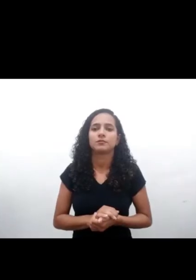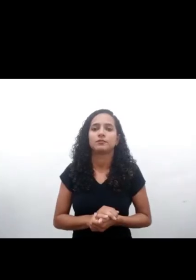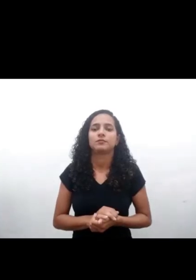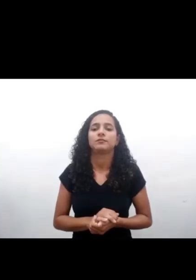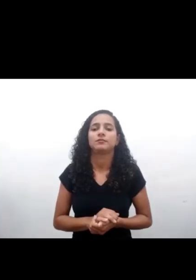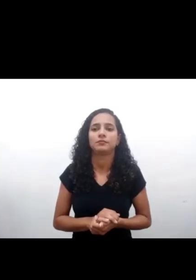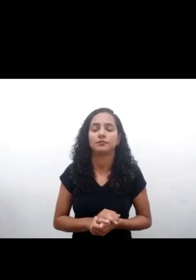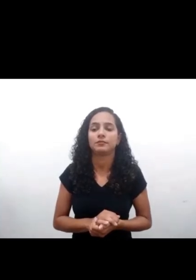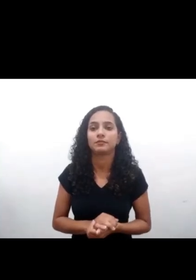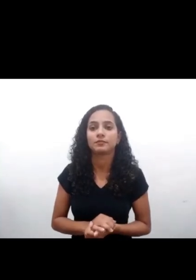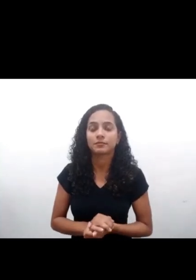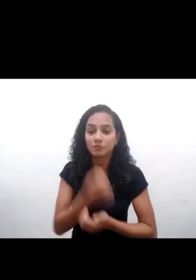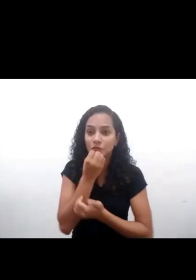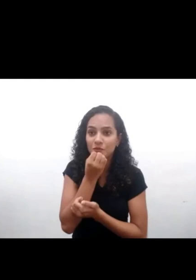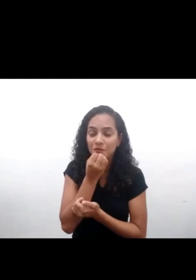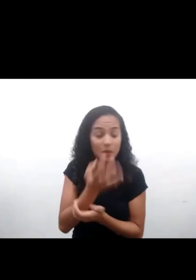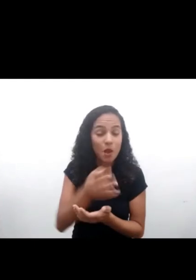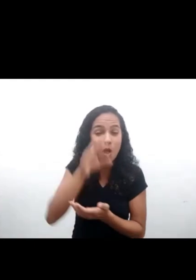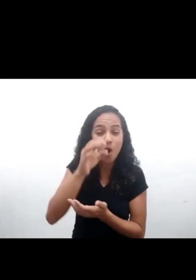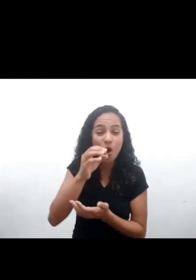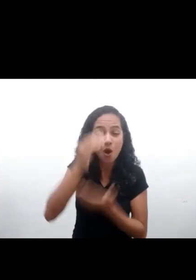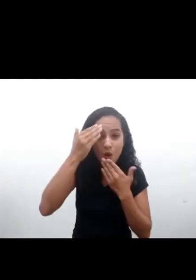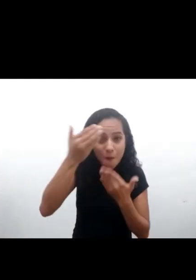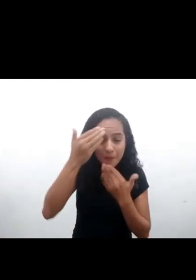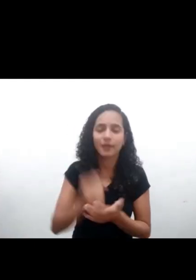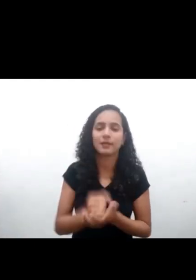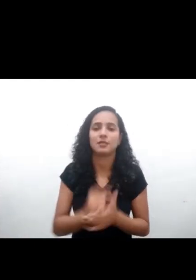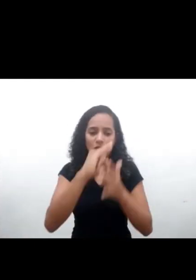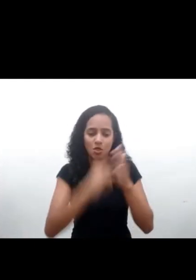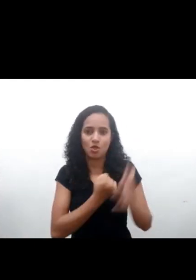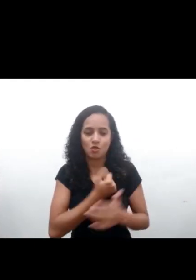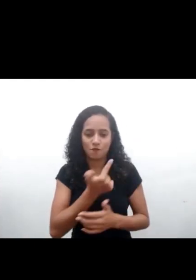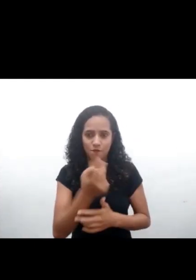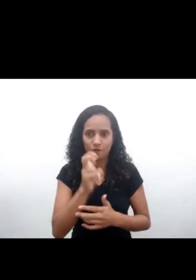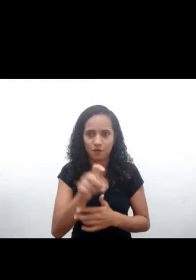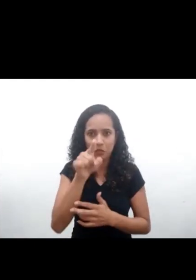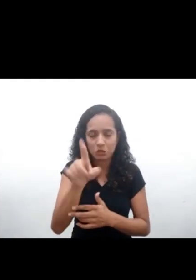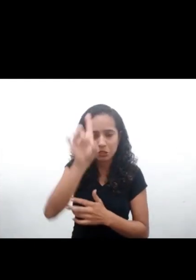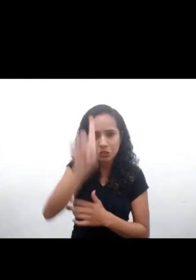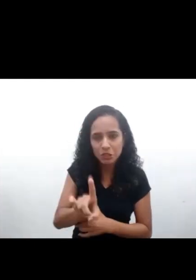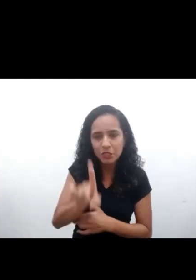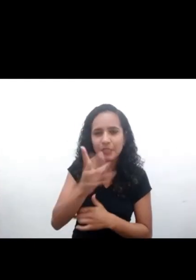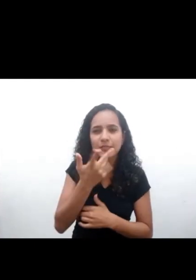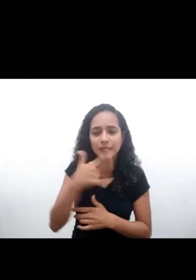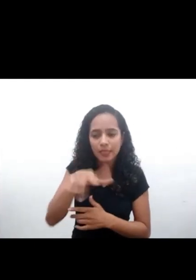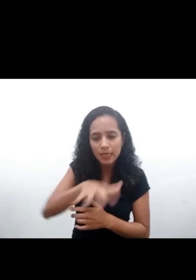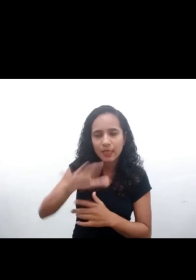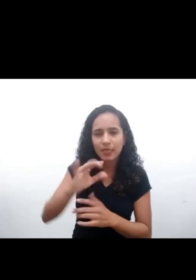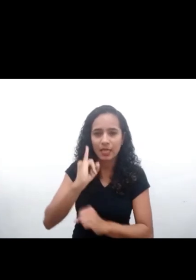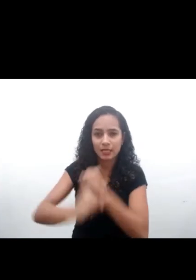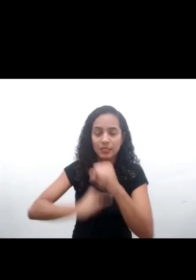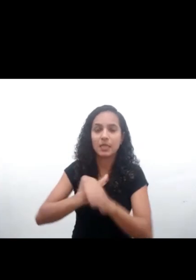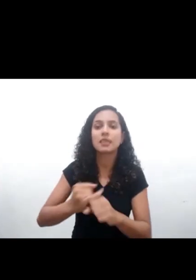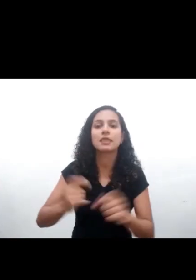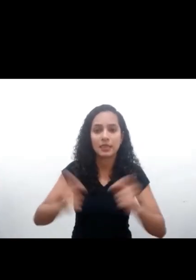Gracias Luis Pederneras y Isabel Enríquez por las palabras a la observación general número 25 sobre los derechos de los niños